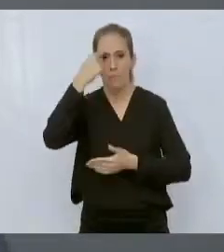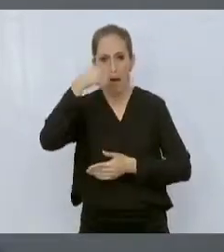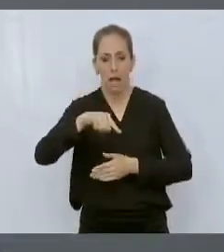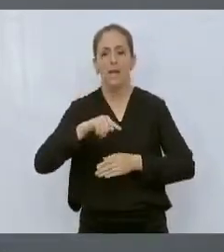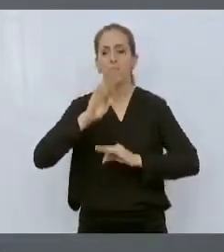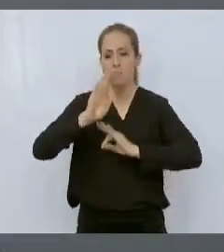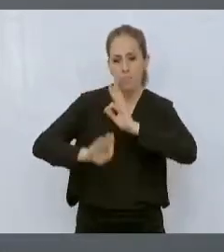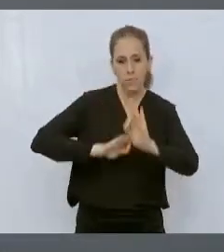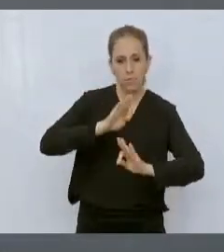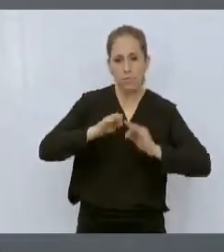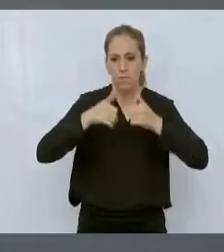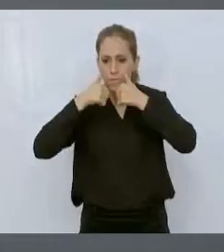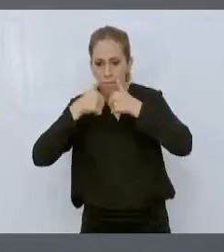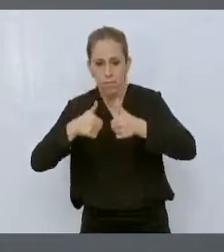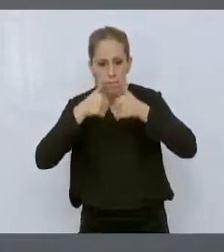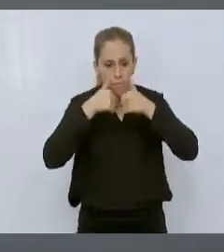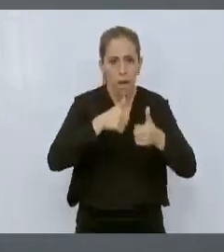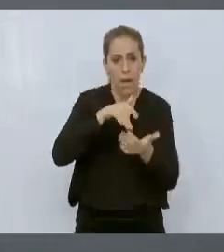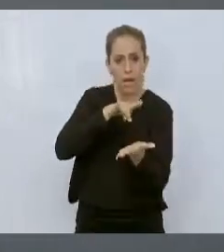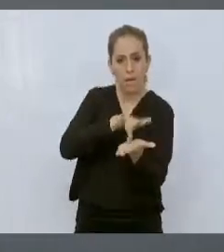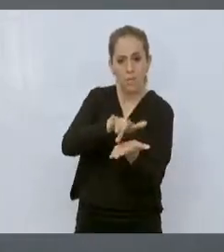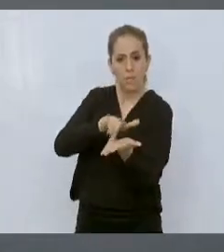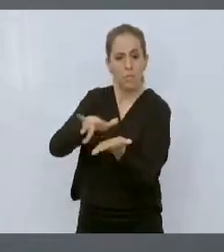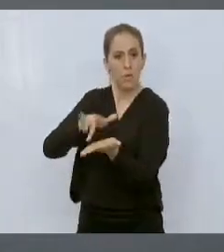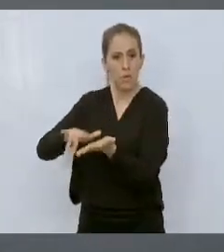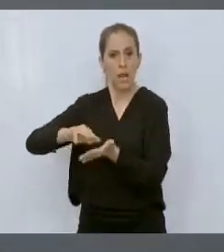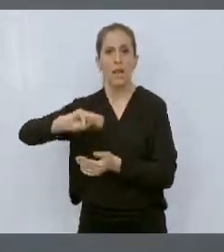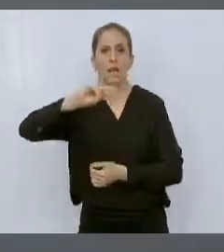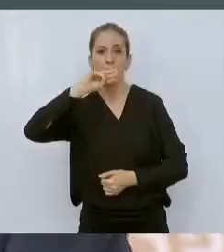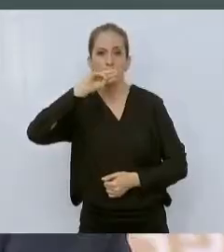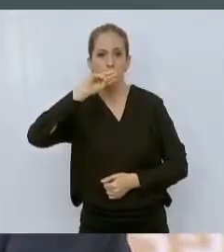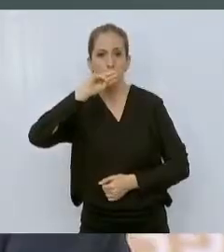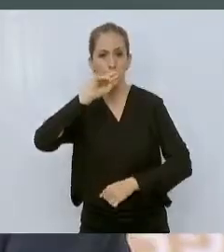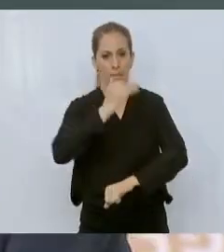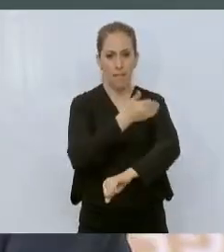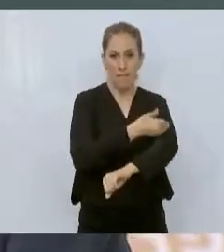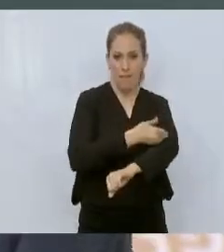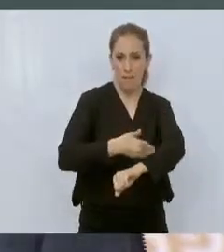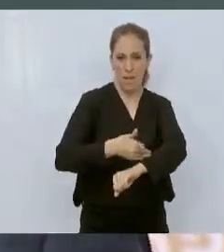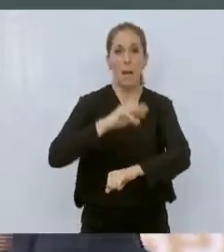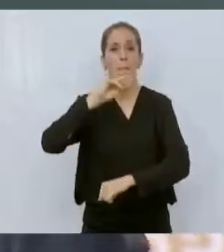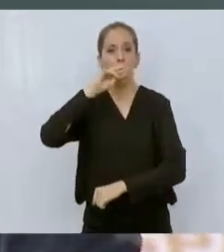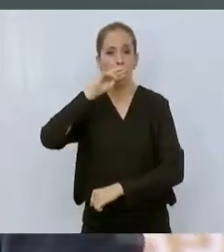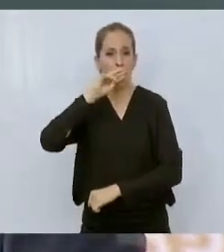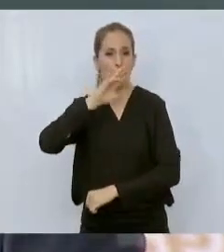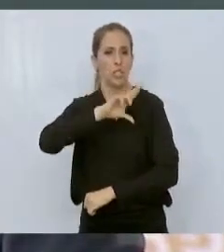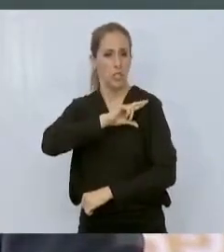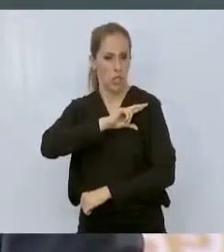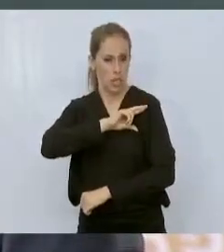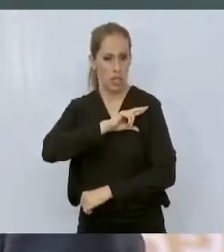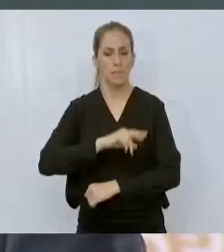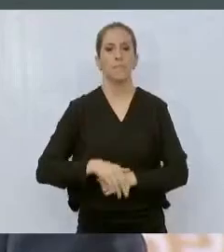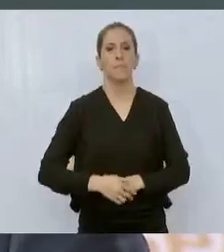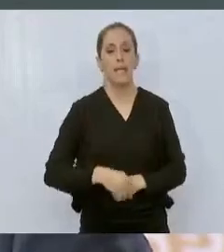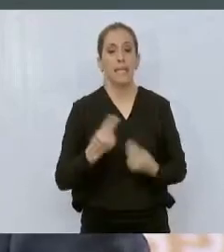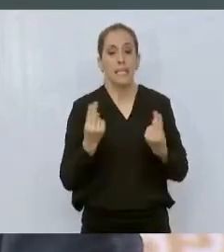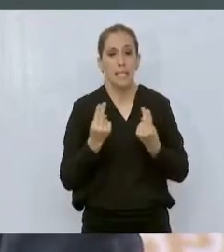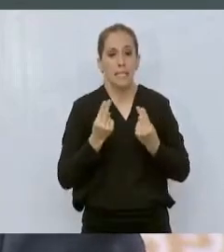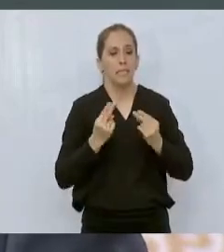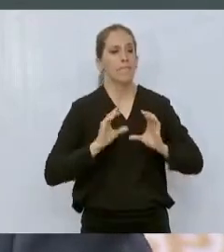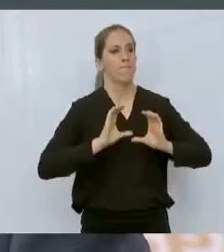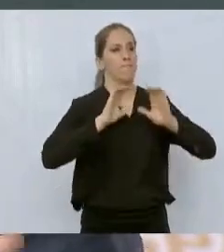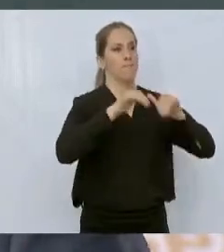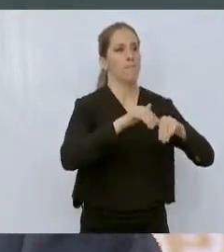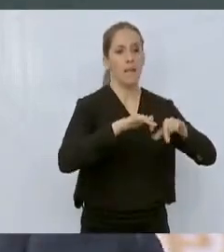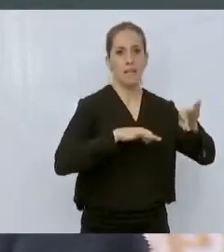a todas las madres de familia y madres solteras que quieren entrar en la actividad del trabajo en las